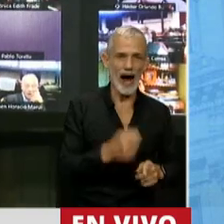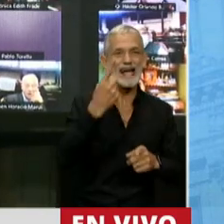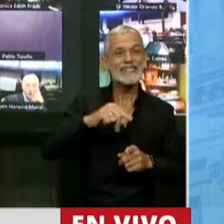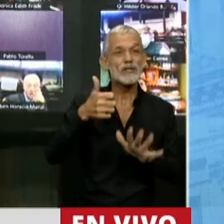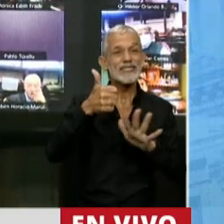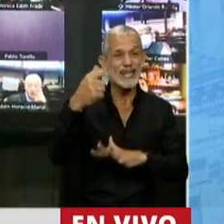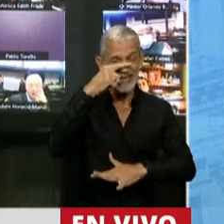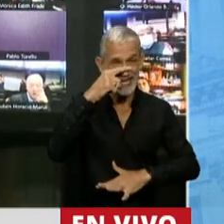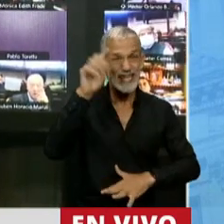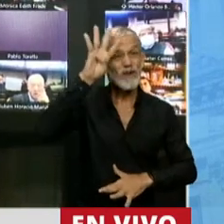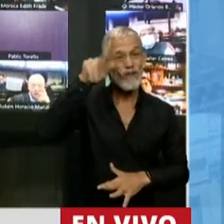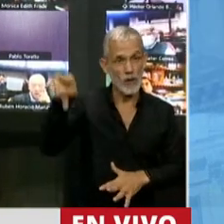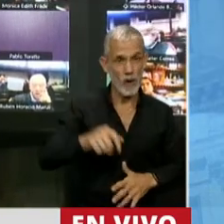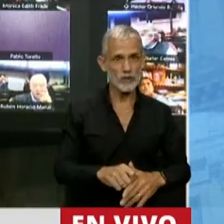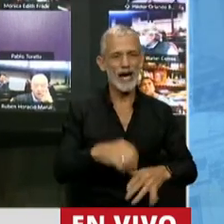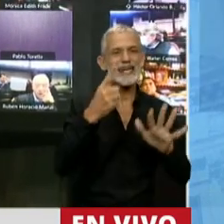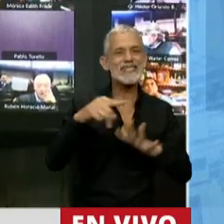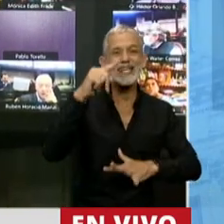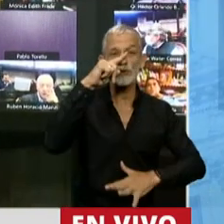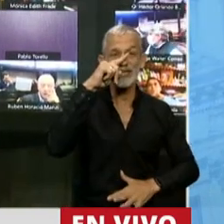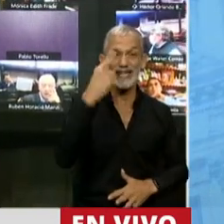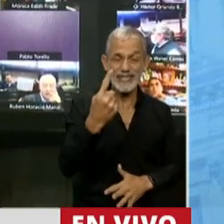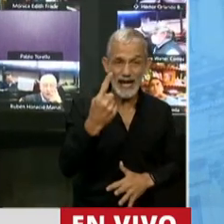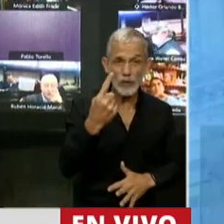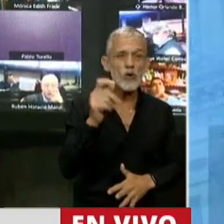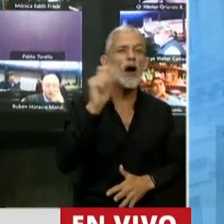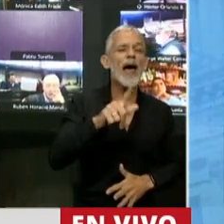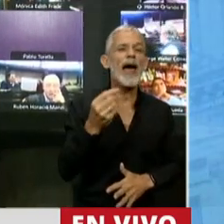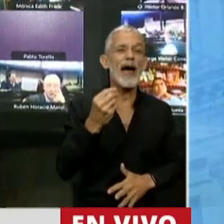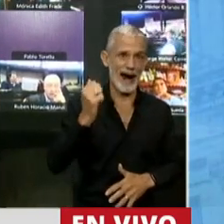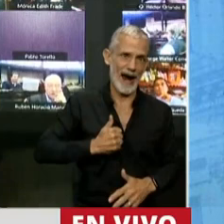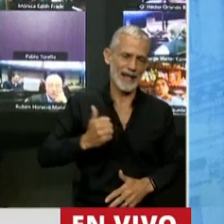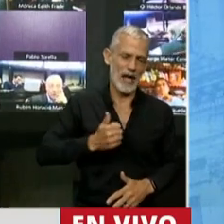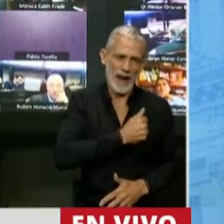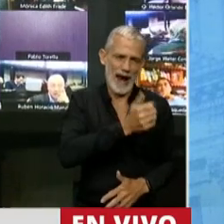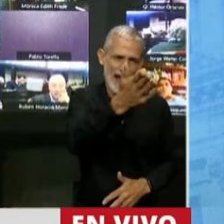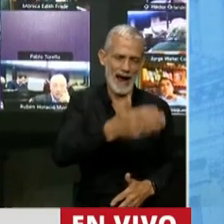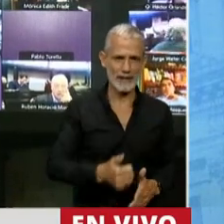167 en Formosa y 171 en Catamarca.